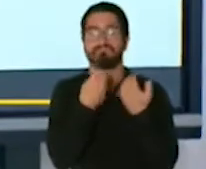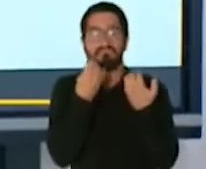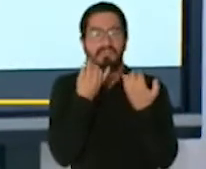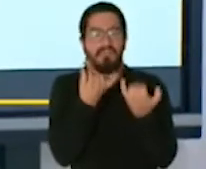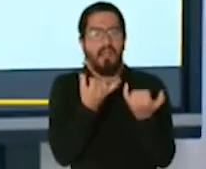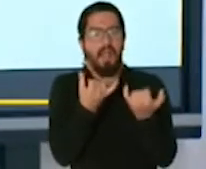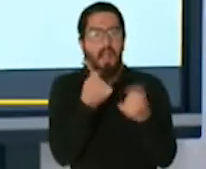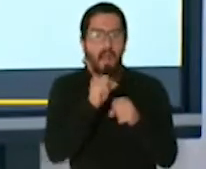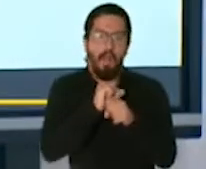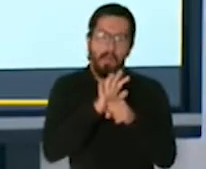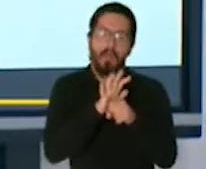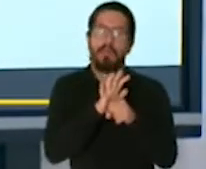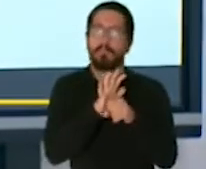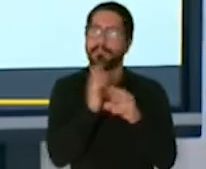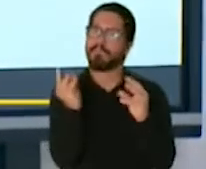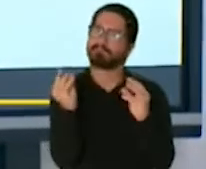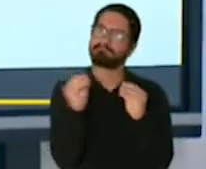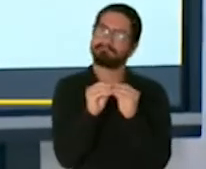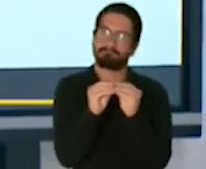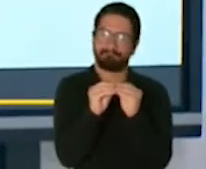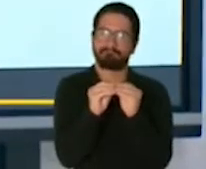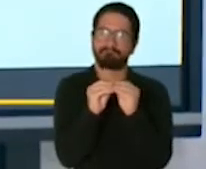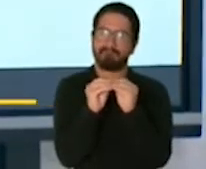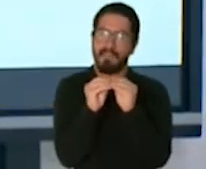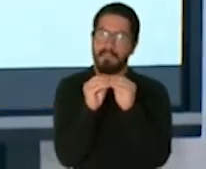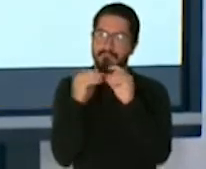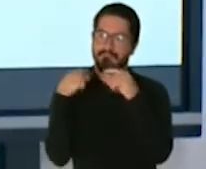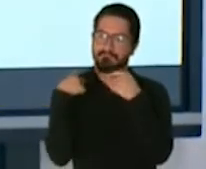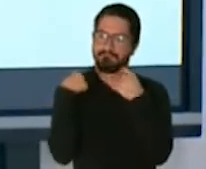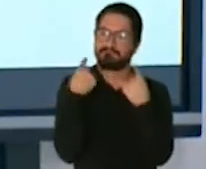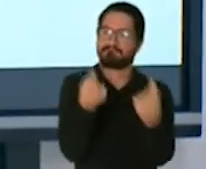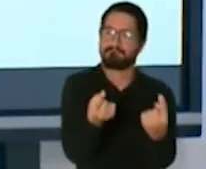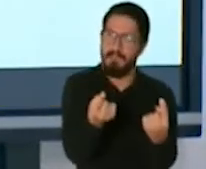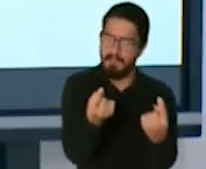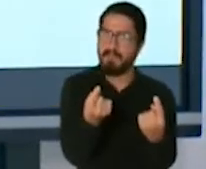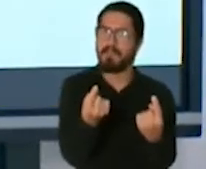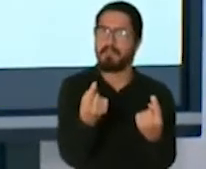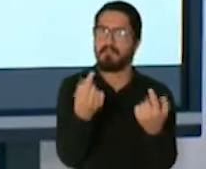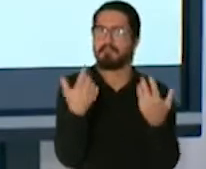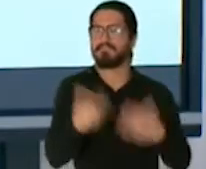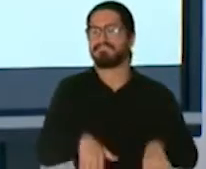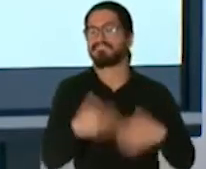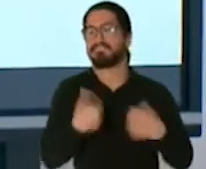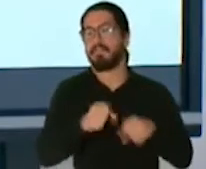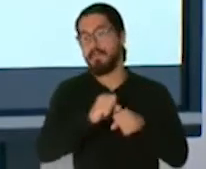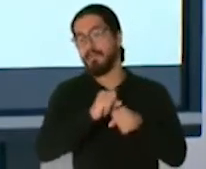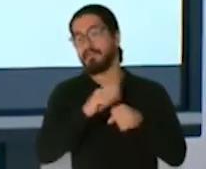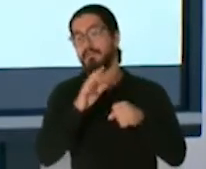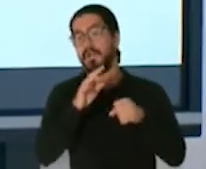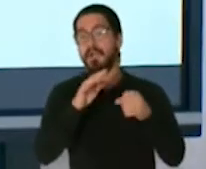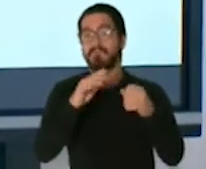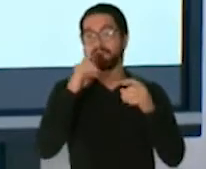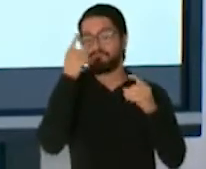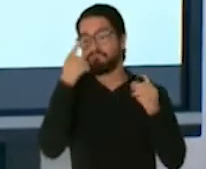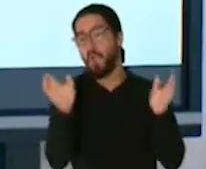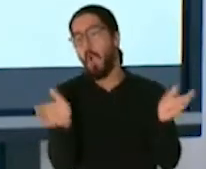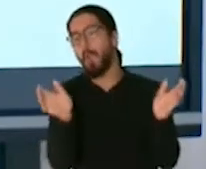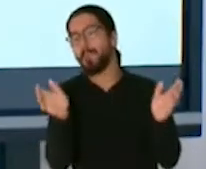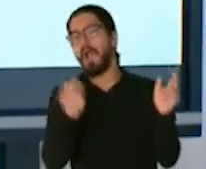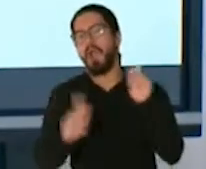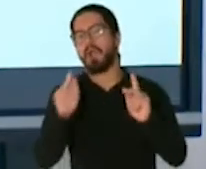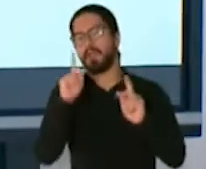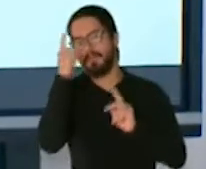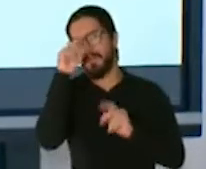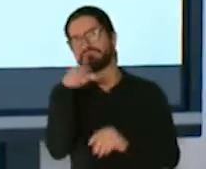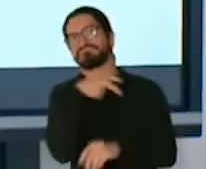desafíos más grandes que nos trae convencer a la ciudadanía y organizar la distribución de esta vacuna trabajar el balance